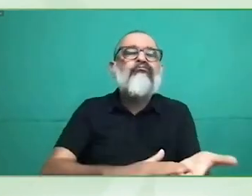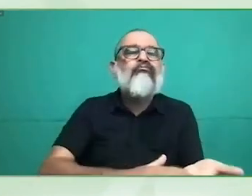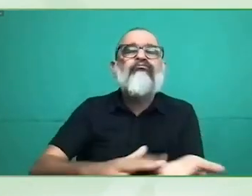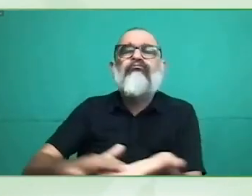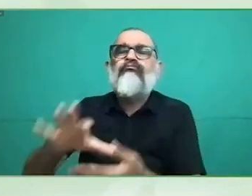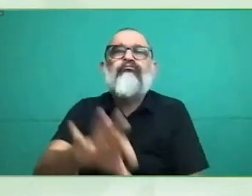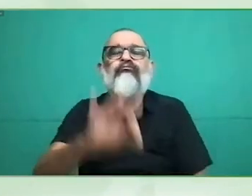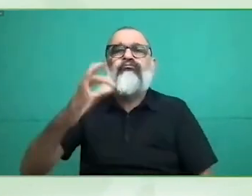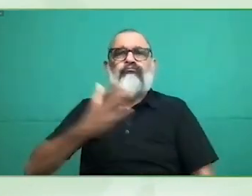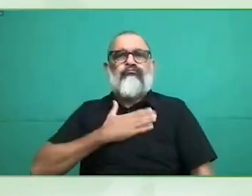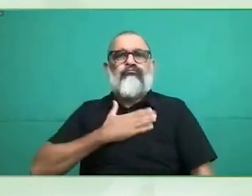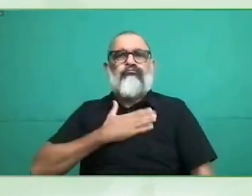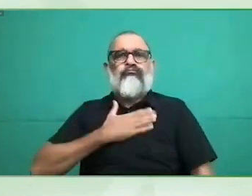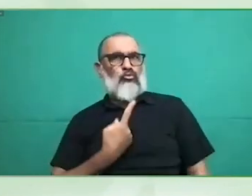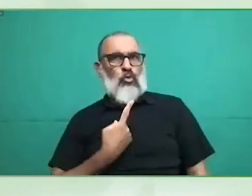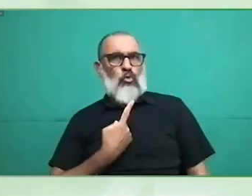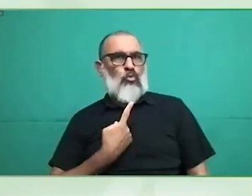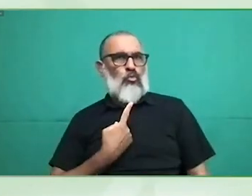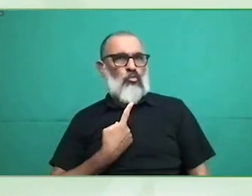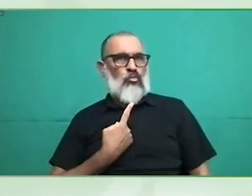a ninguna persona